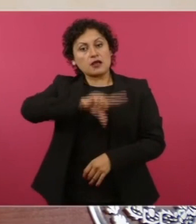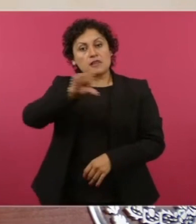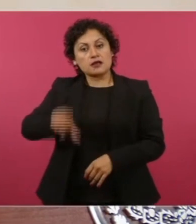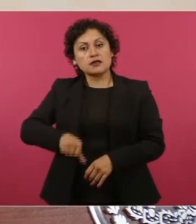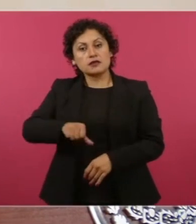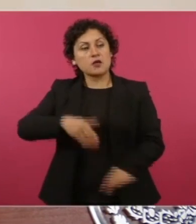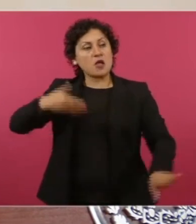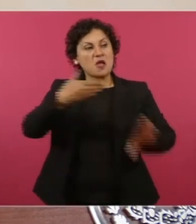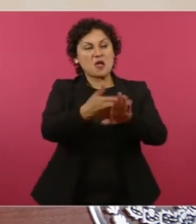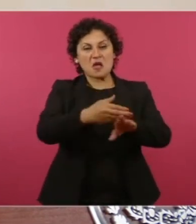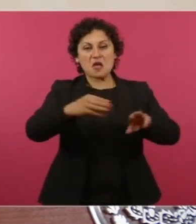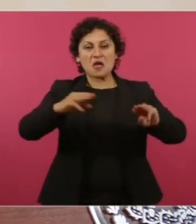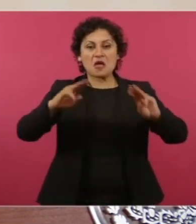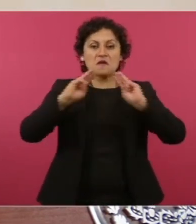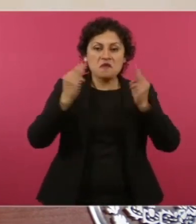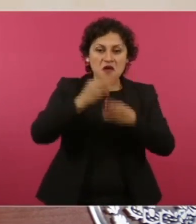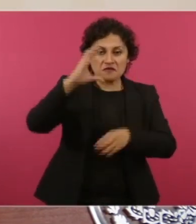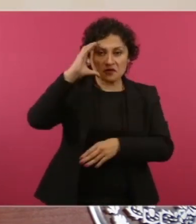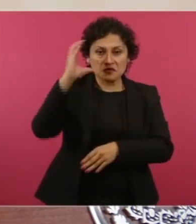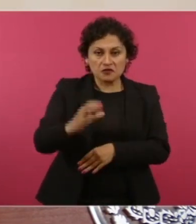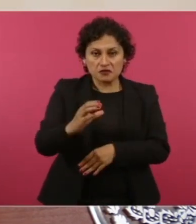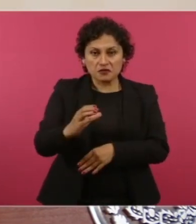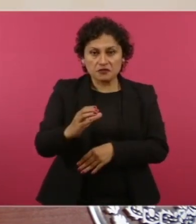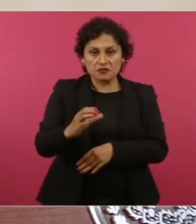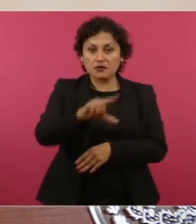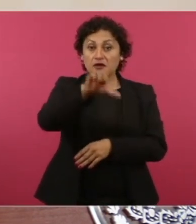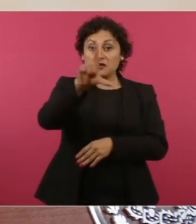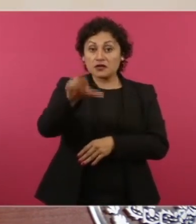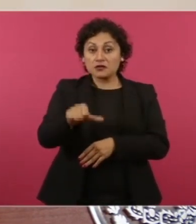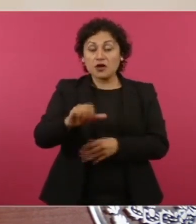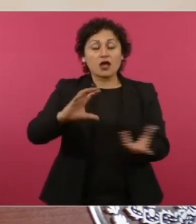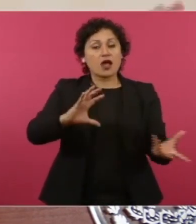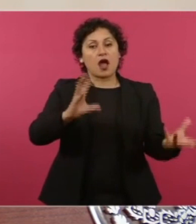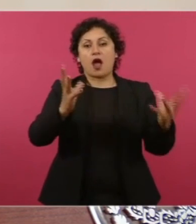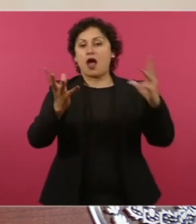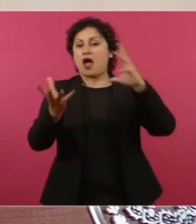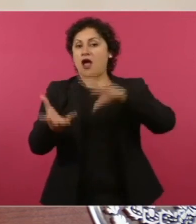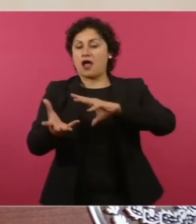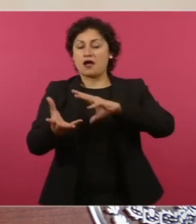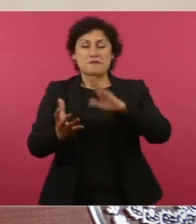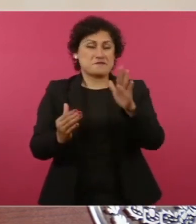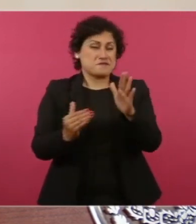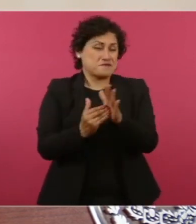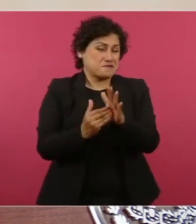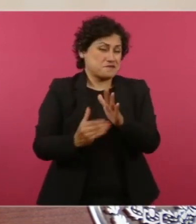Y por esa decisión pierden la vida miles